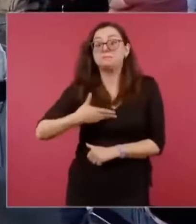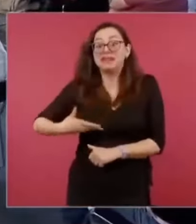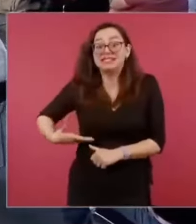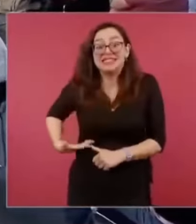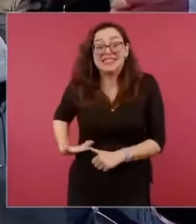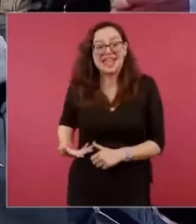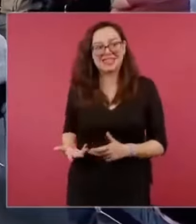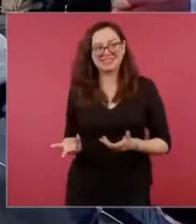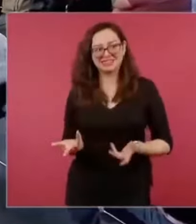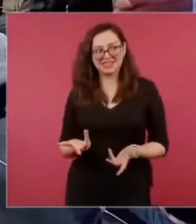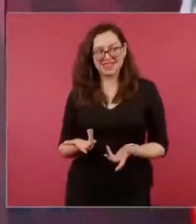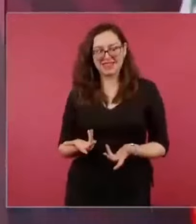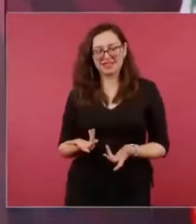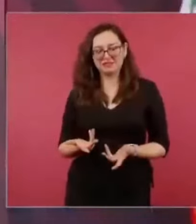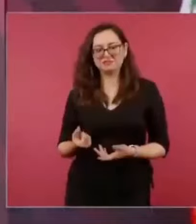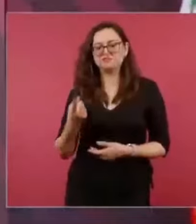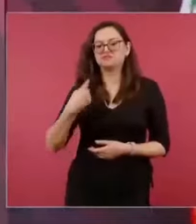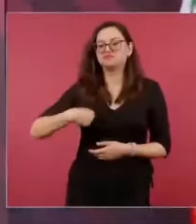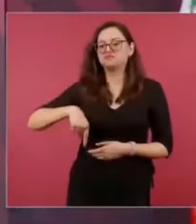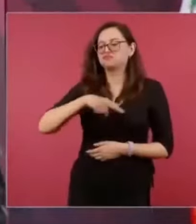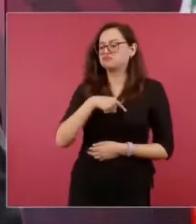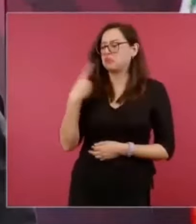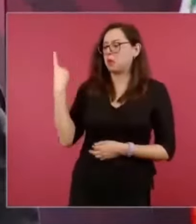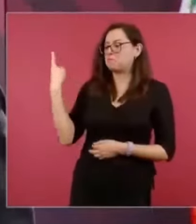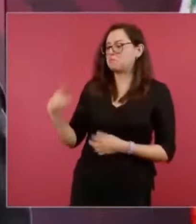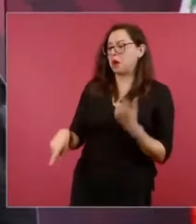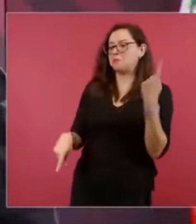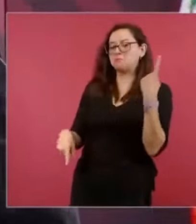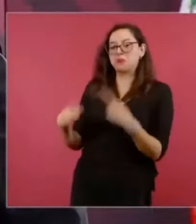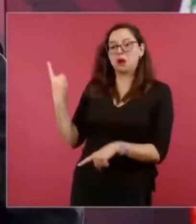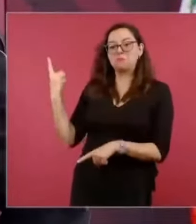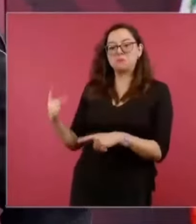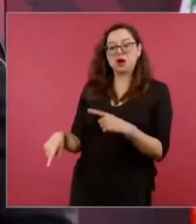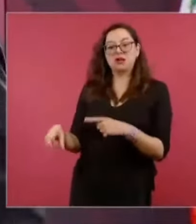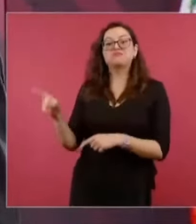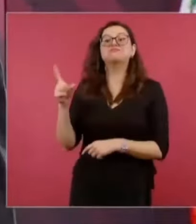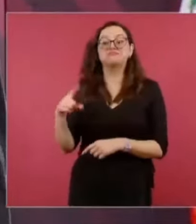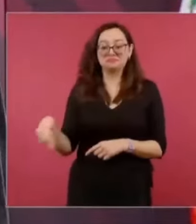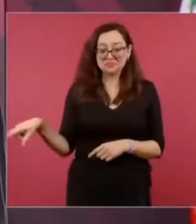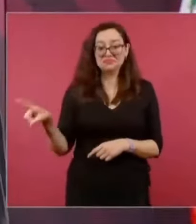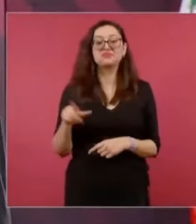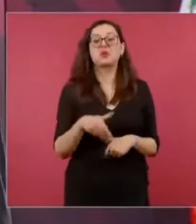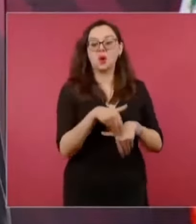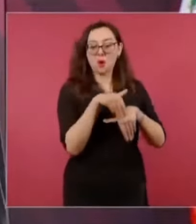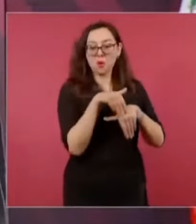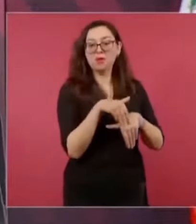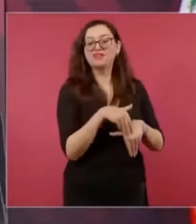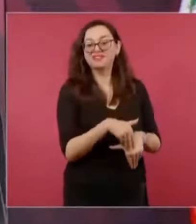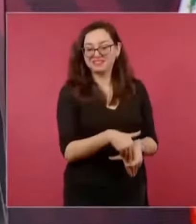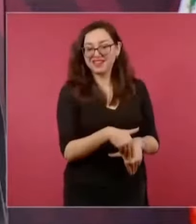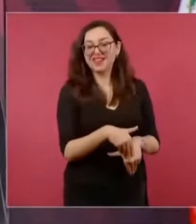les pidamos y lo van a hacer mejor.